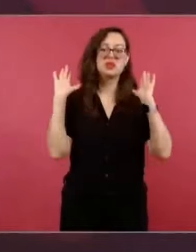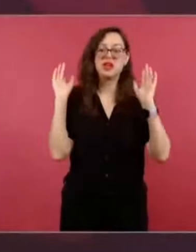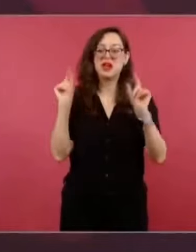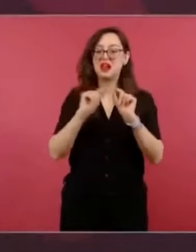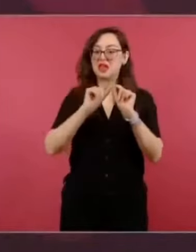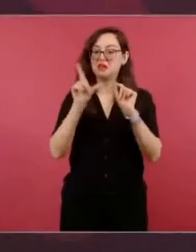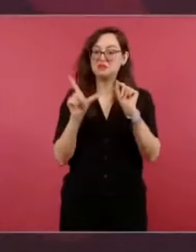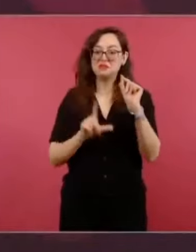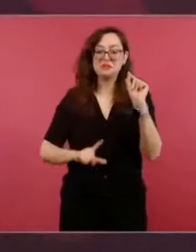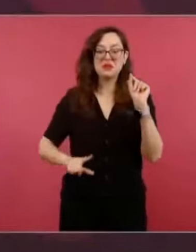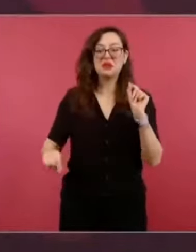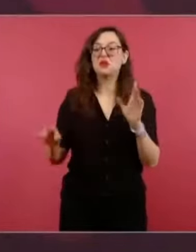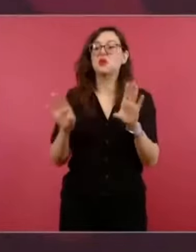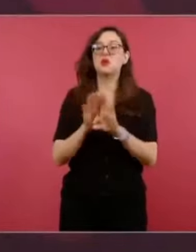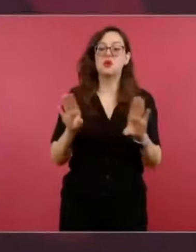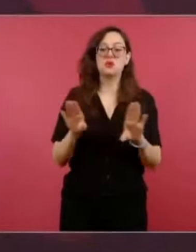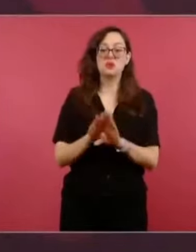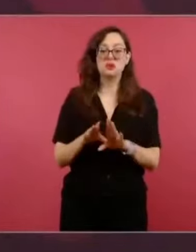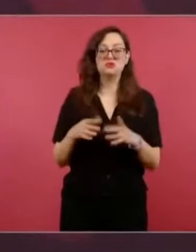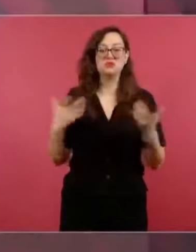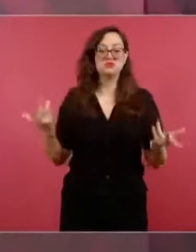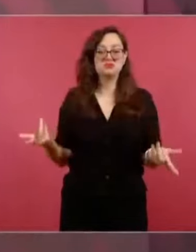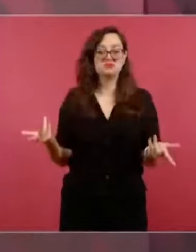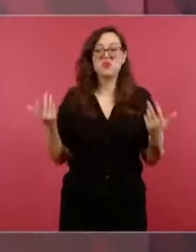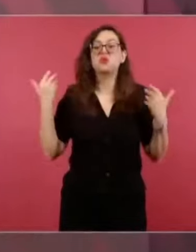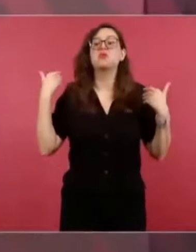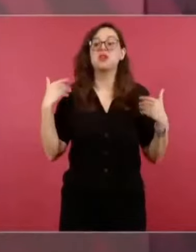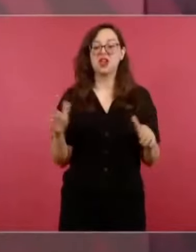estaría la mayoría de los mexicanos.